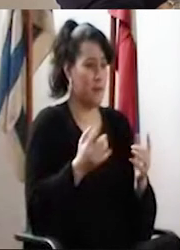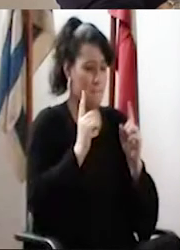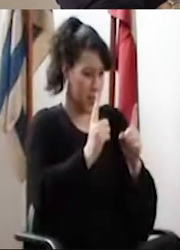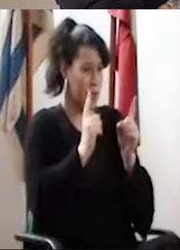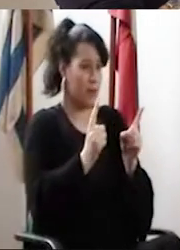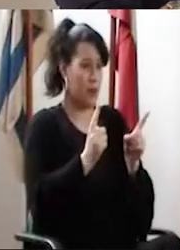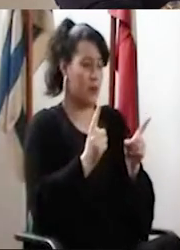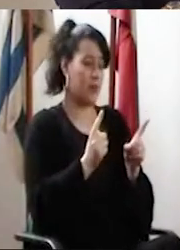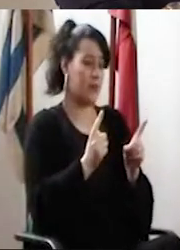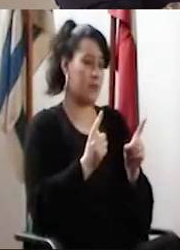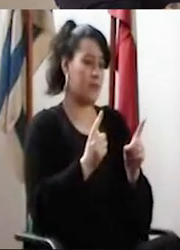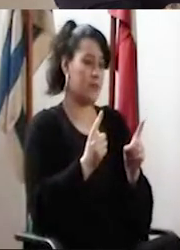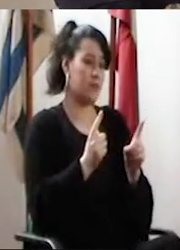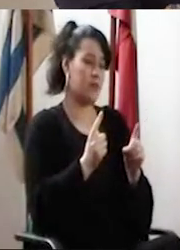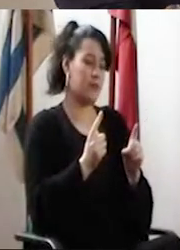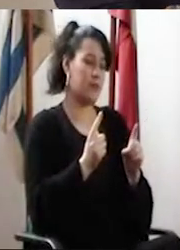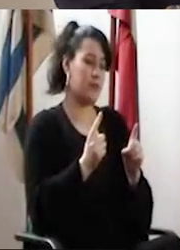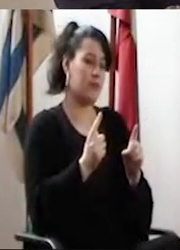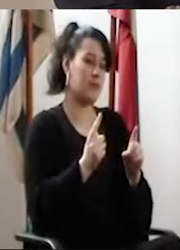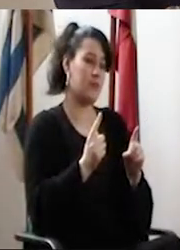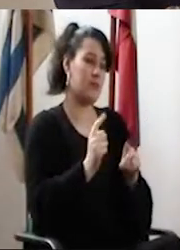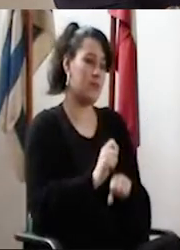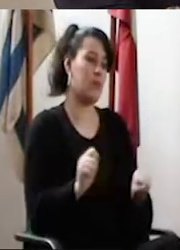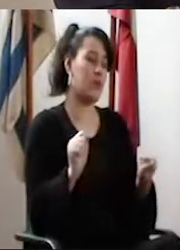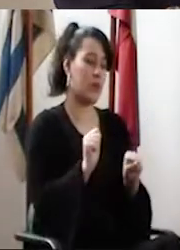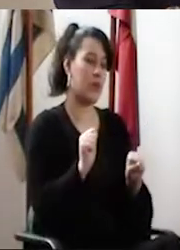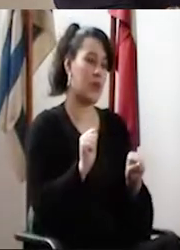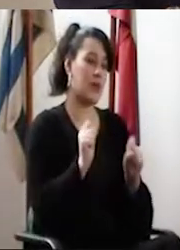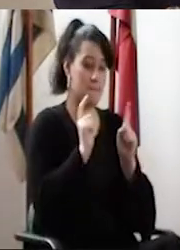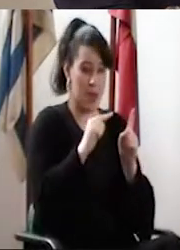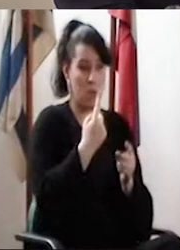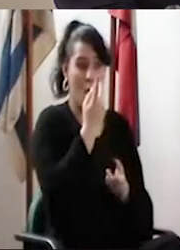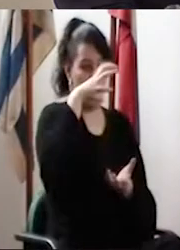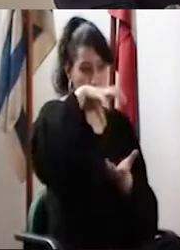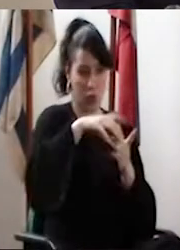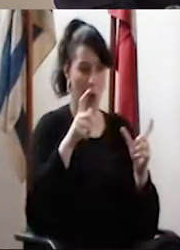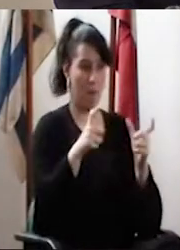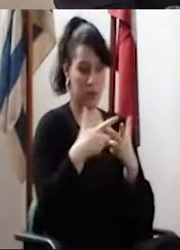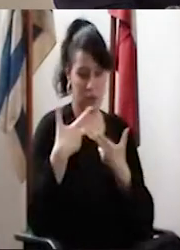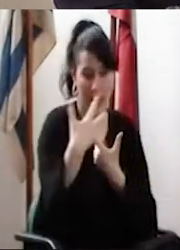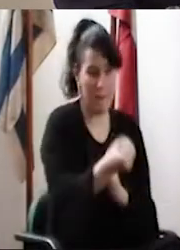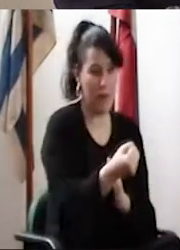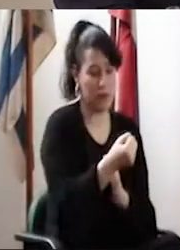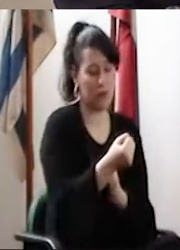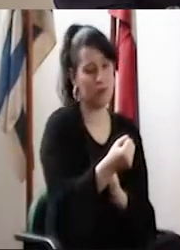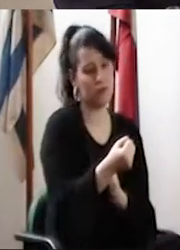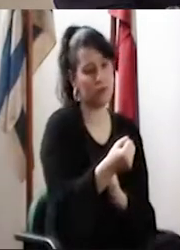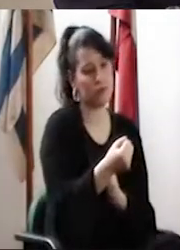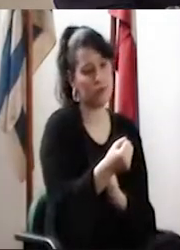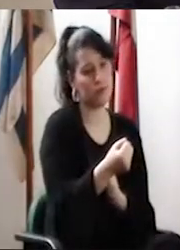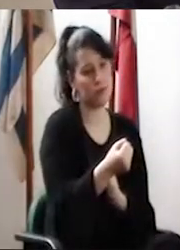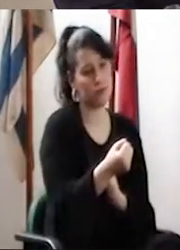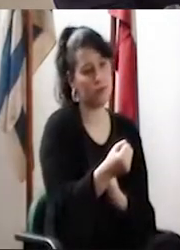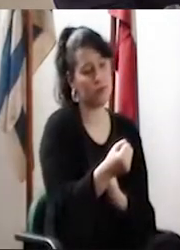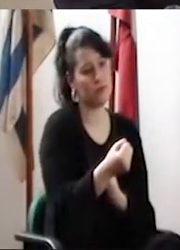destinatarios de esa comisión de apoyo, o sea, de la unidad de apoyo.